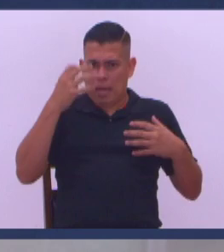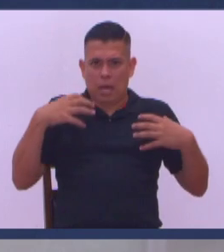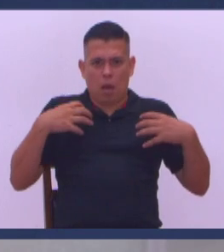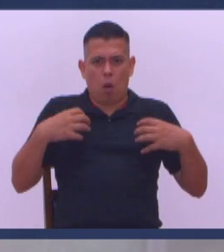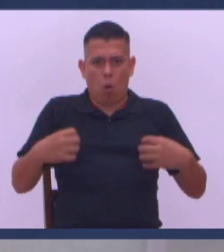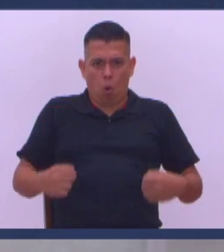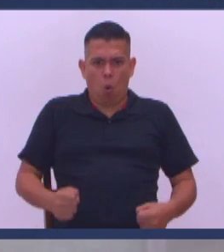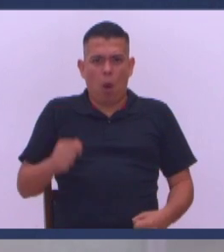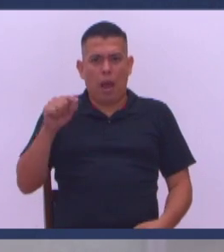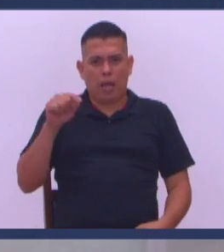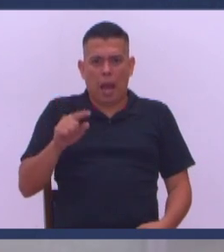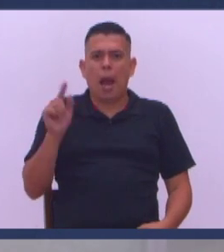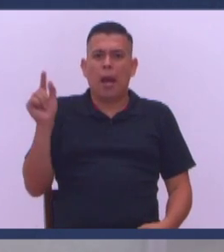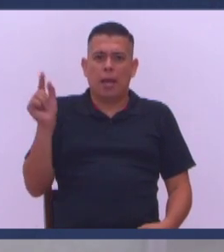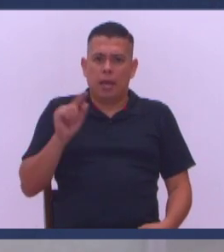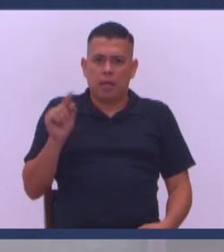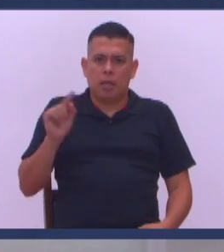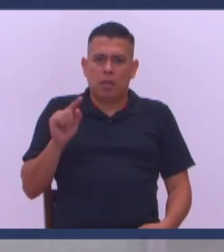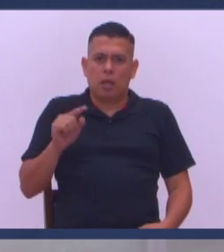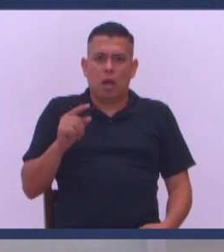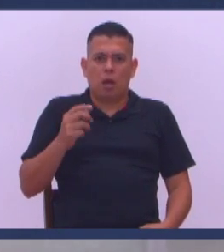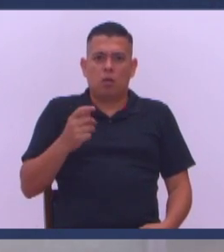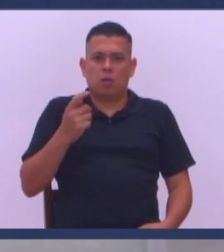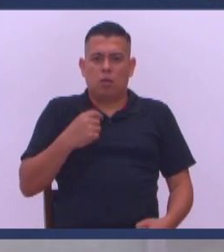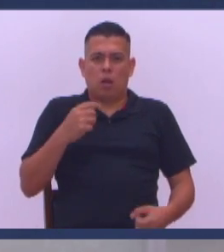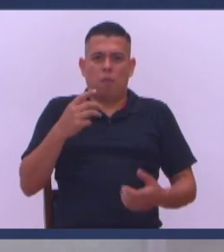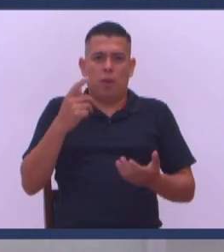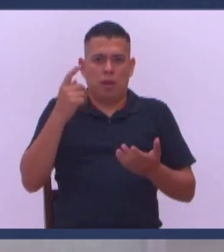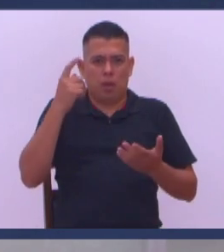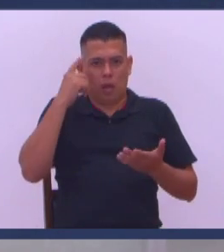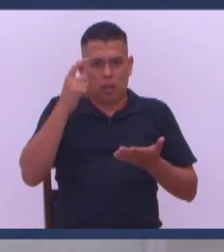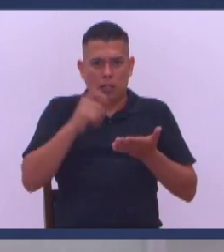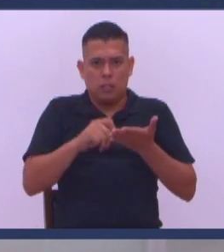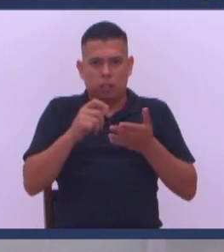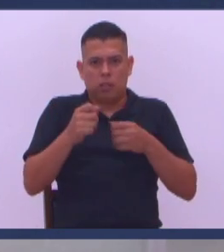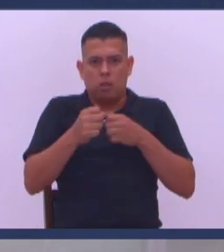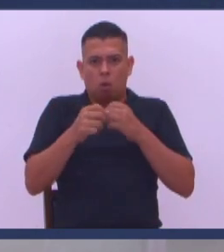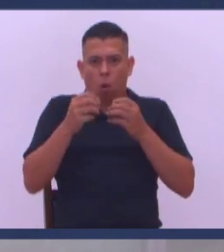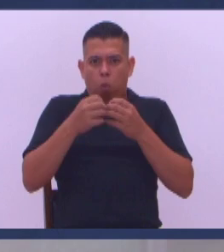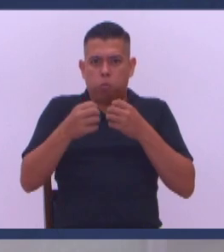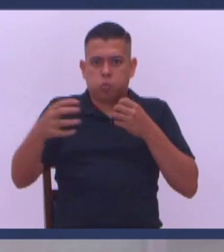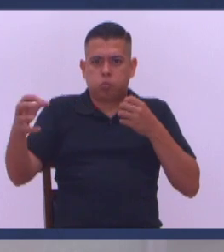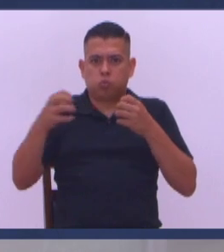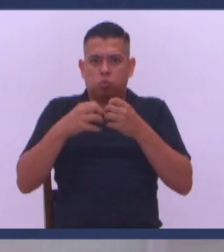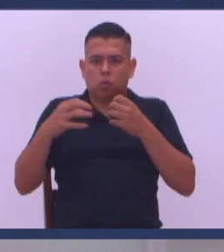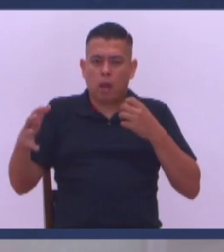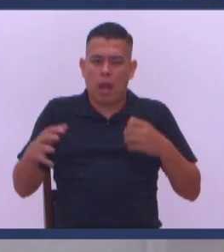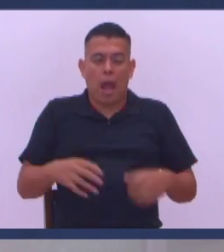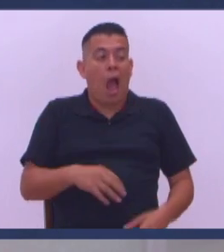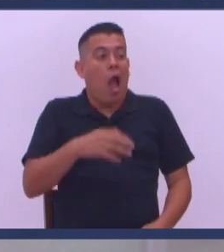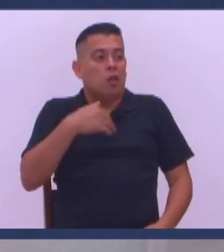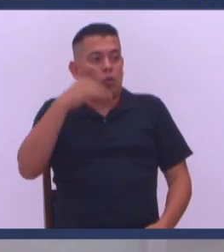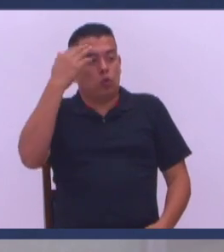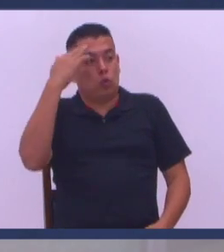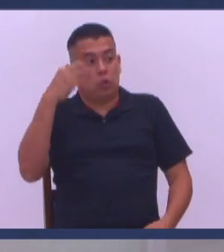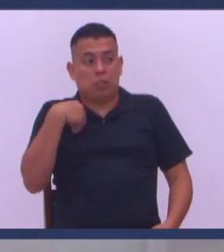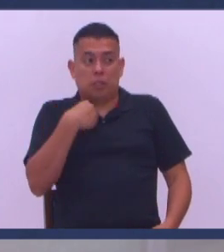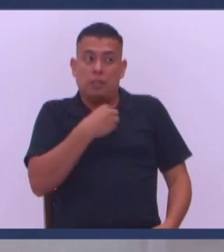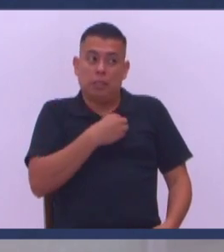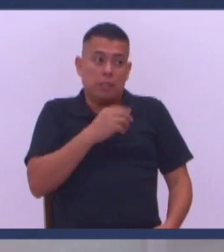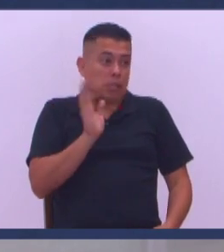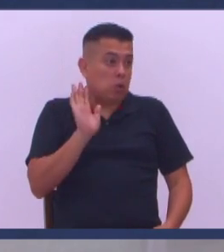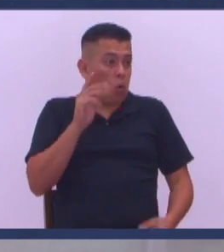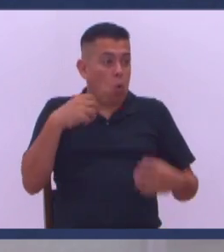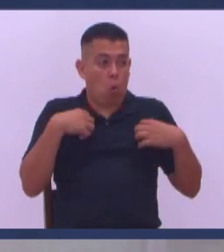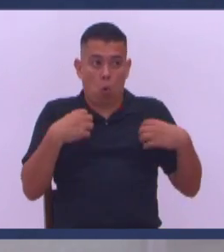gobierno local Va a permitir que si nos hacemos Algún tipo de prueba Nos puedan soltar poco a poco? Mira le digo No sé Yo no soy médico